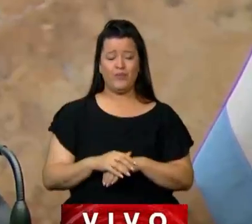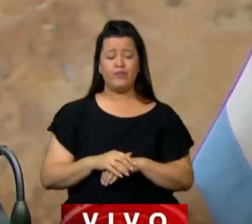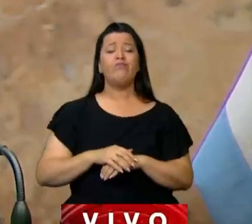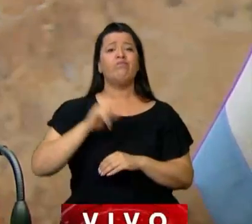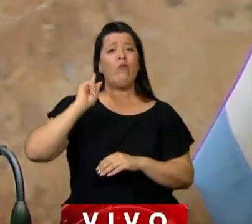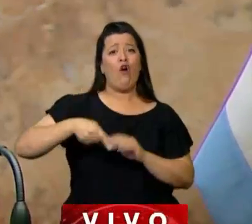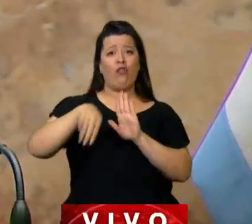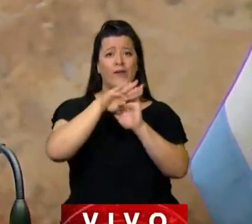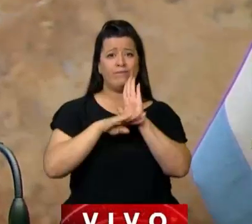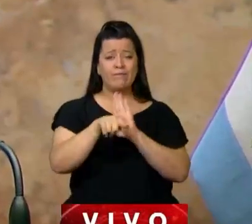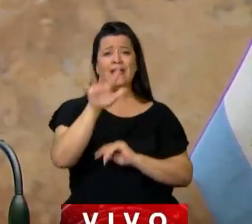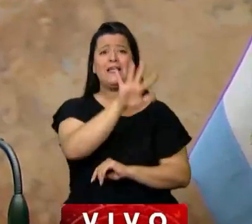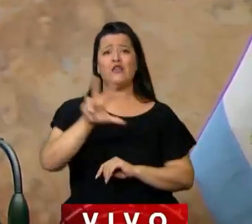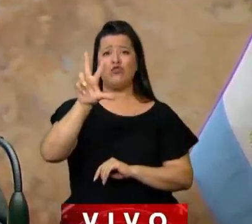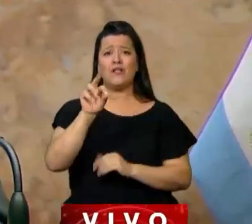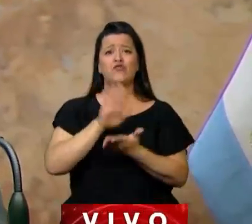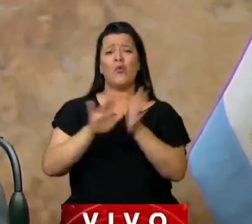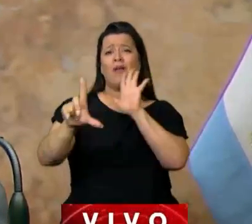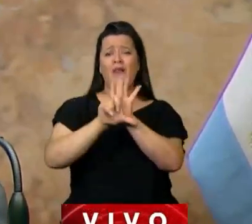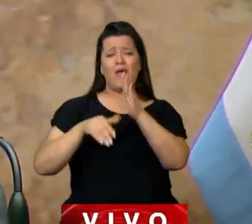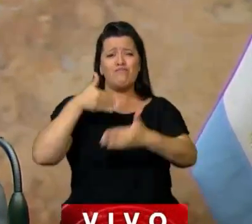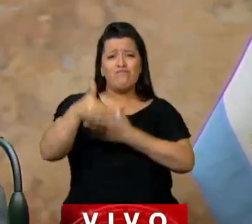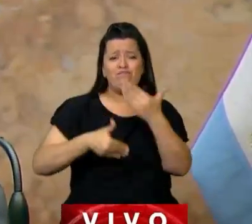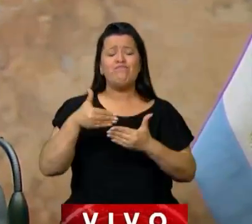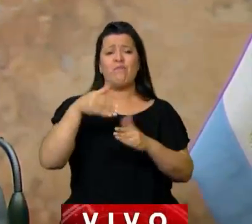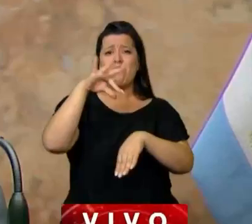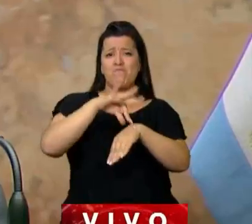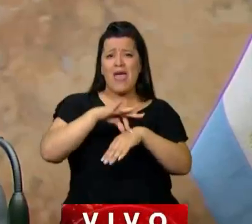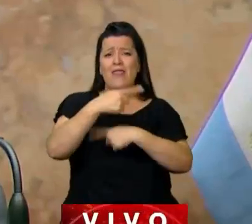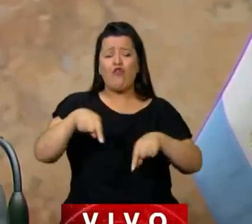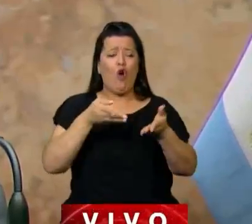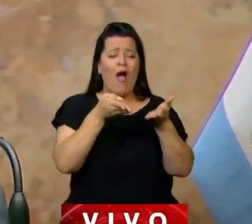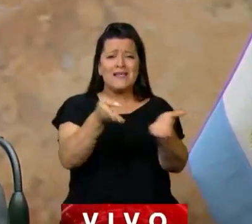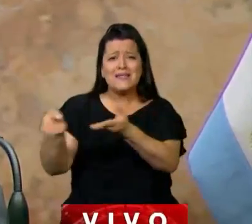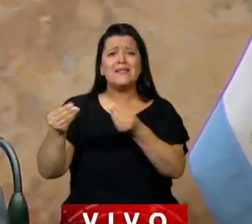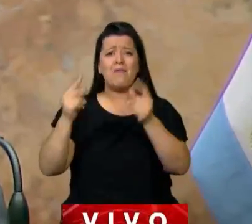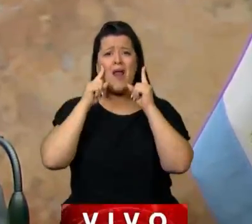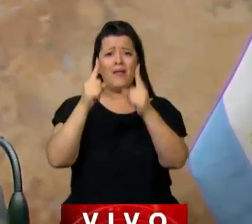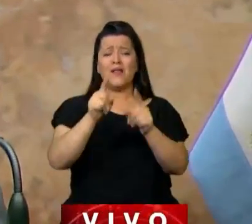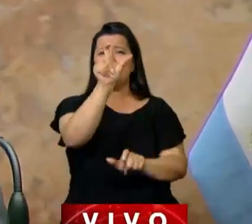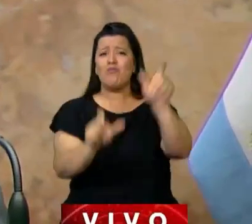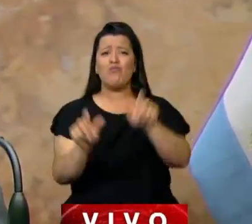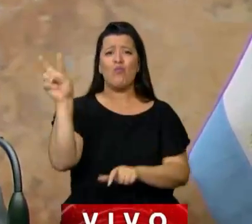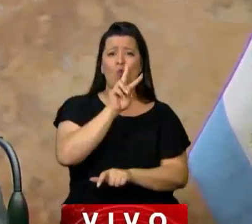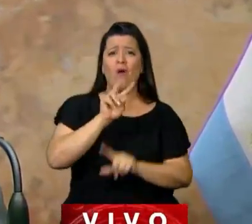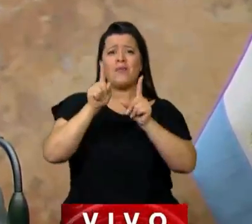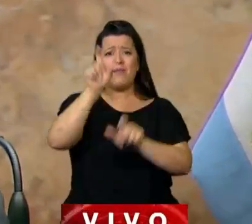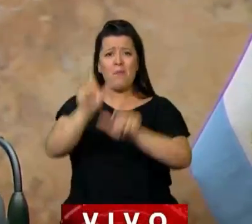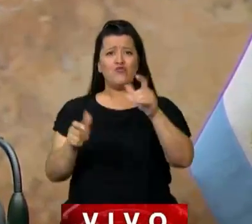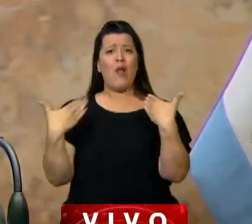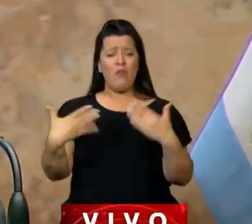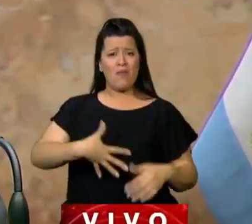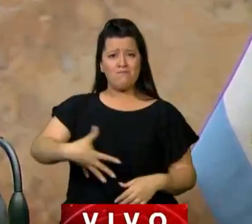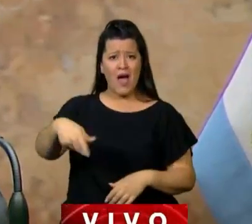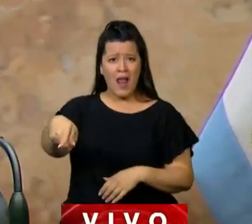530, ley de procedimientos médicos asistenciales para la atención de las mujeres y personas gestantes